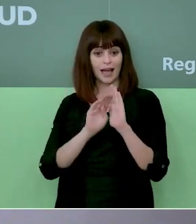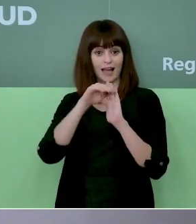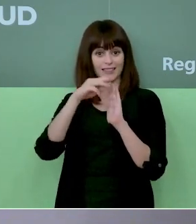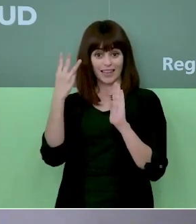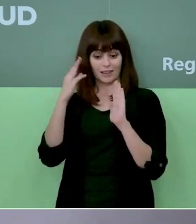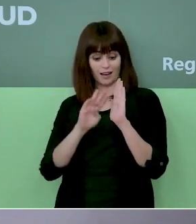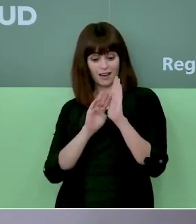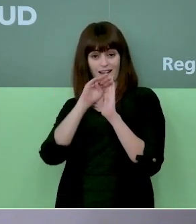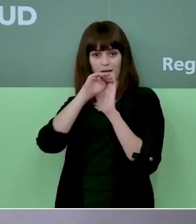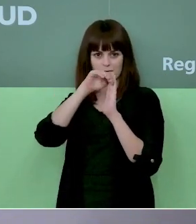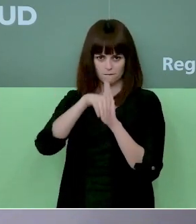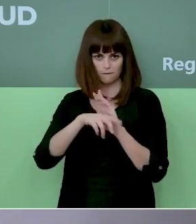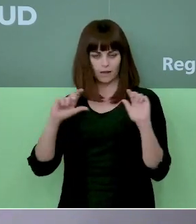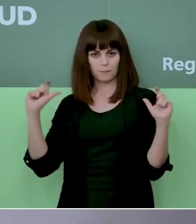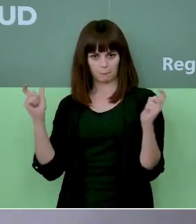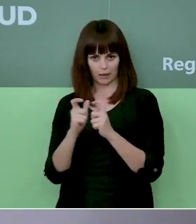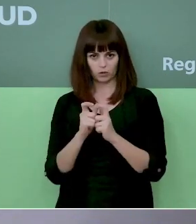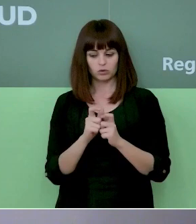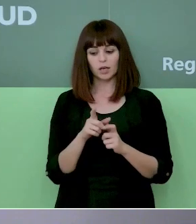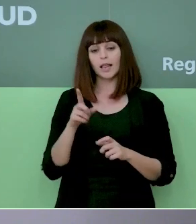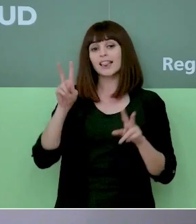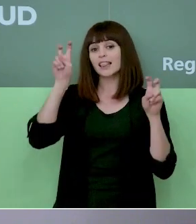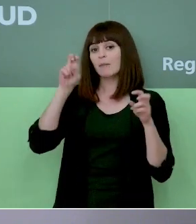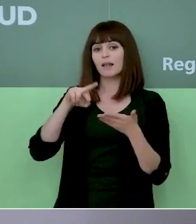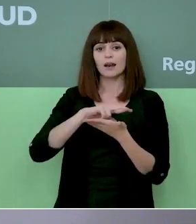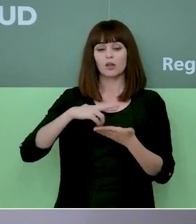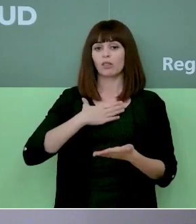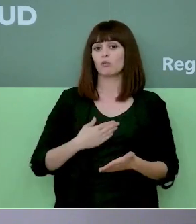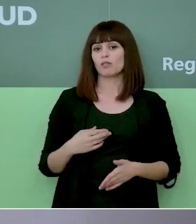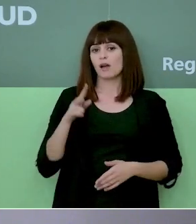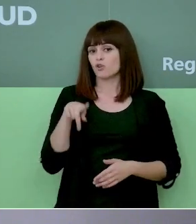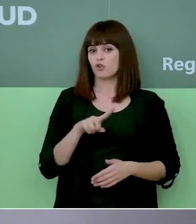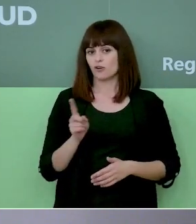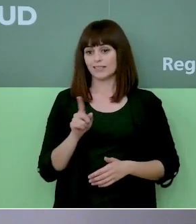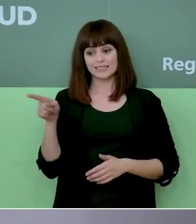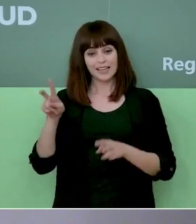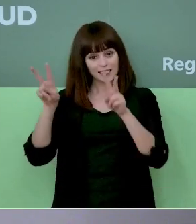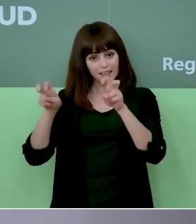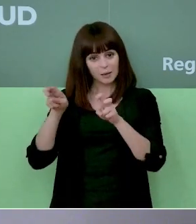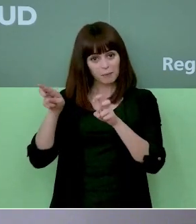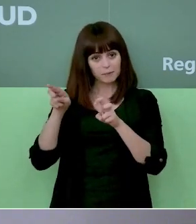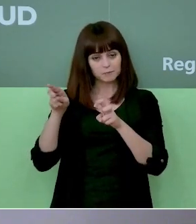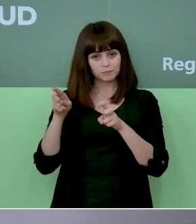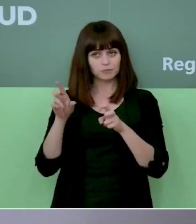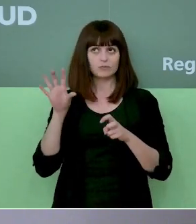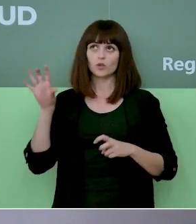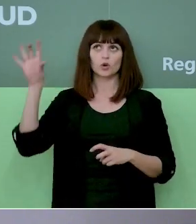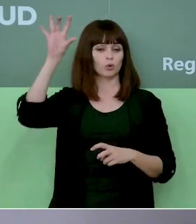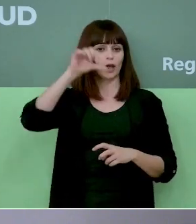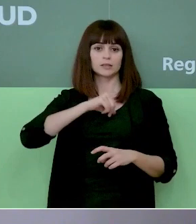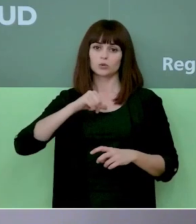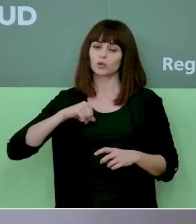y creo que no es una cuestión de la región de Murcia, creo que es una cuestión de todas las comunidades